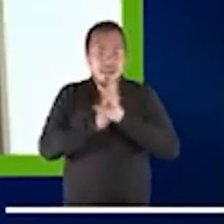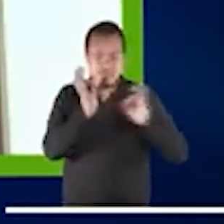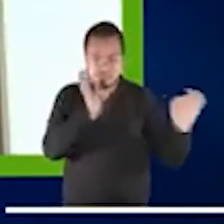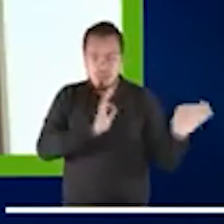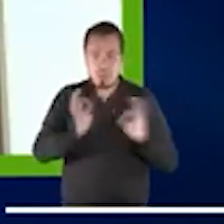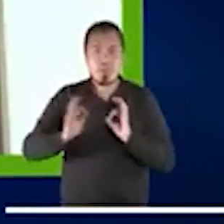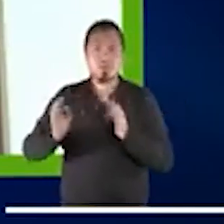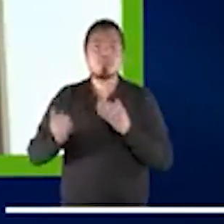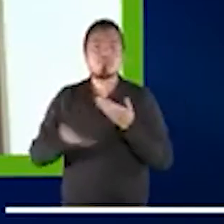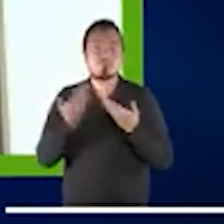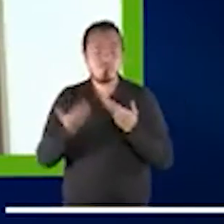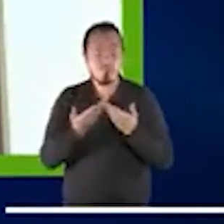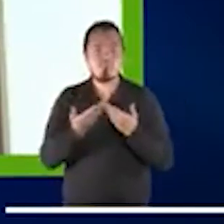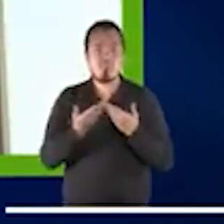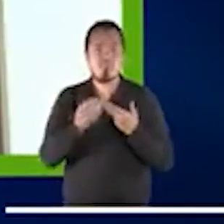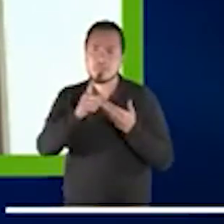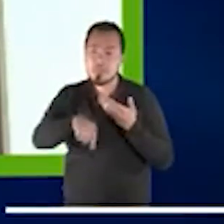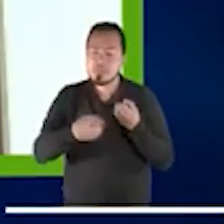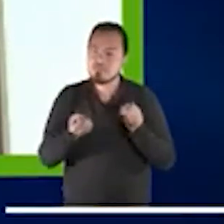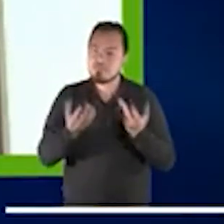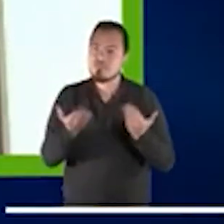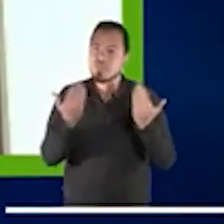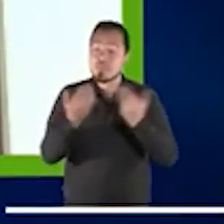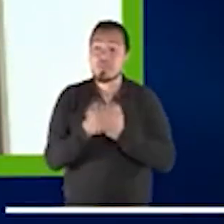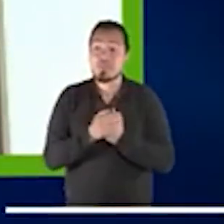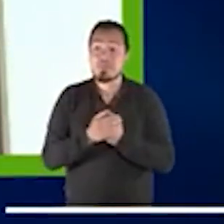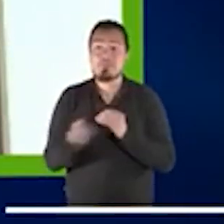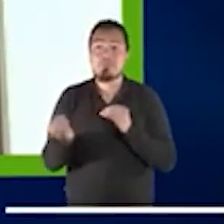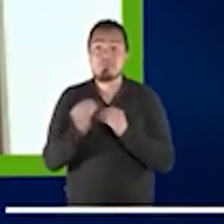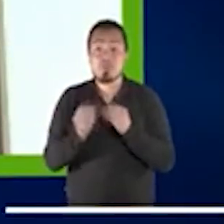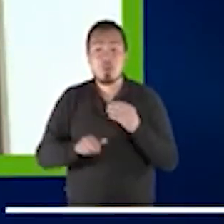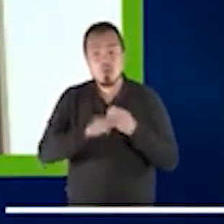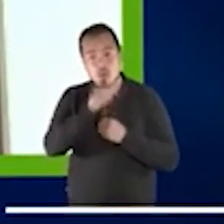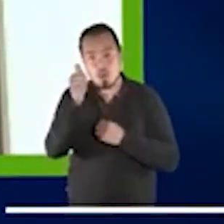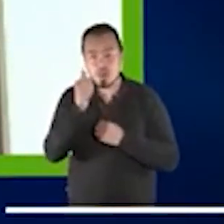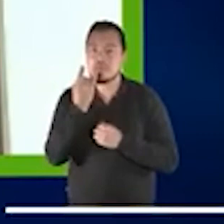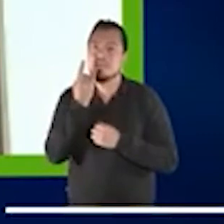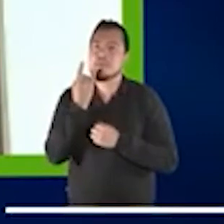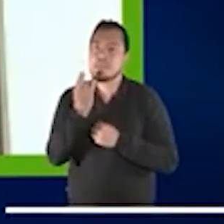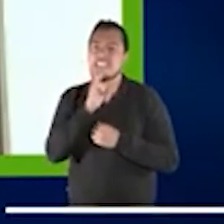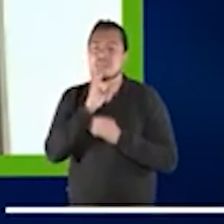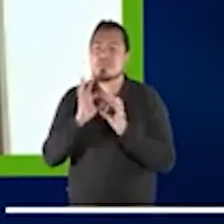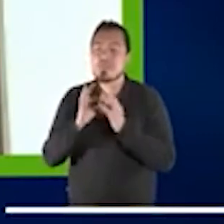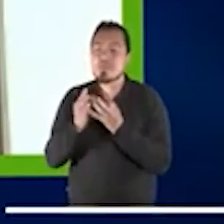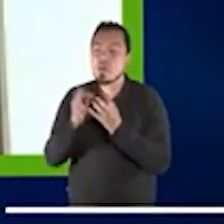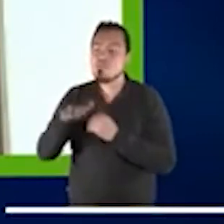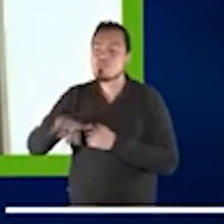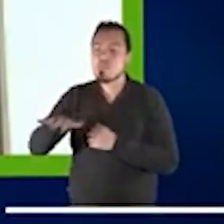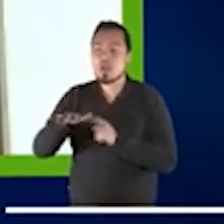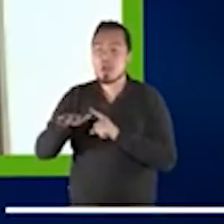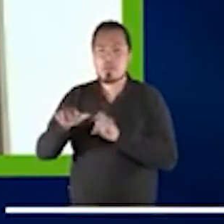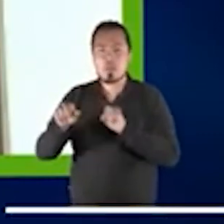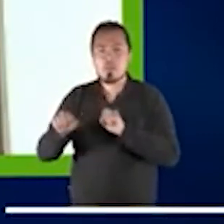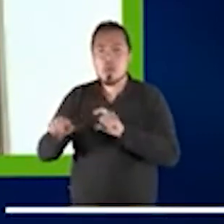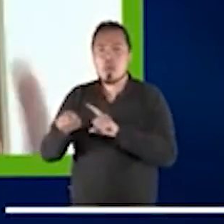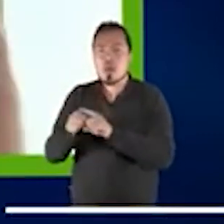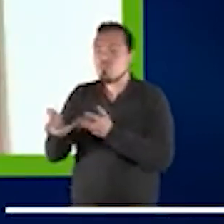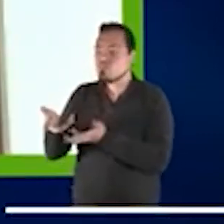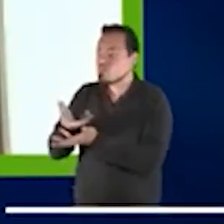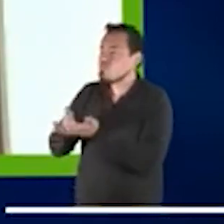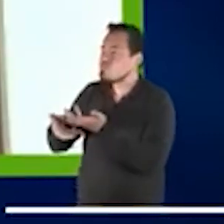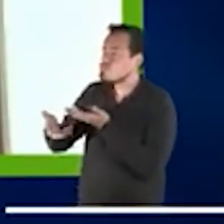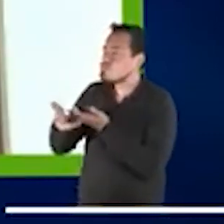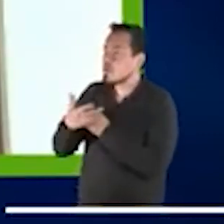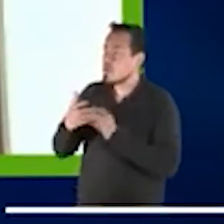facilitación. Y también fue interesante cómo los familiares o las personas cercanas fueron también integradas en este proceso.